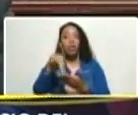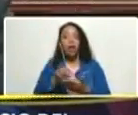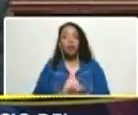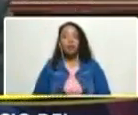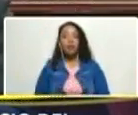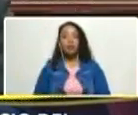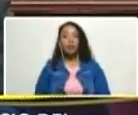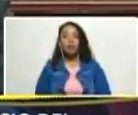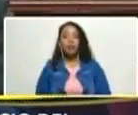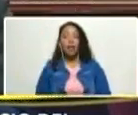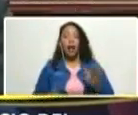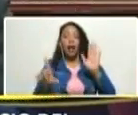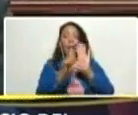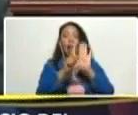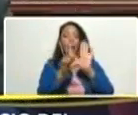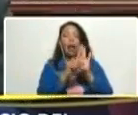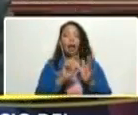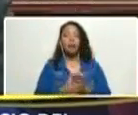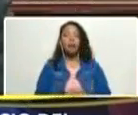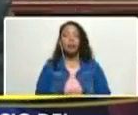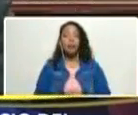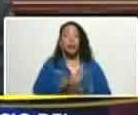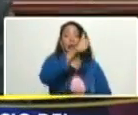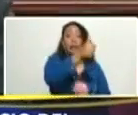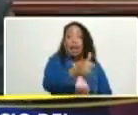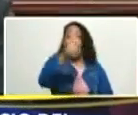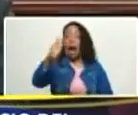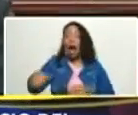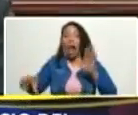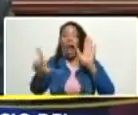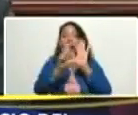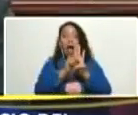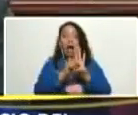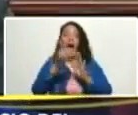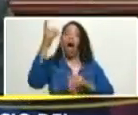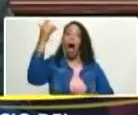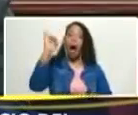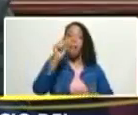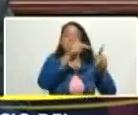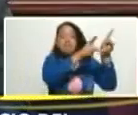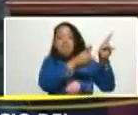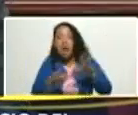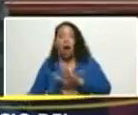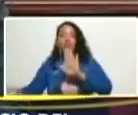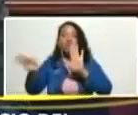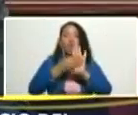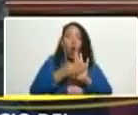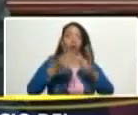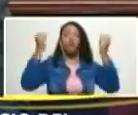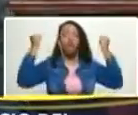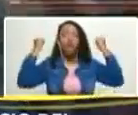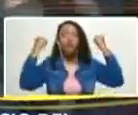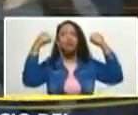en las leyes y que cada ley tenga un plan de aplicación práctica